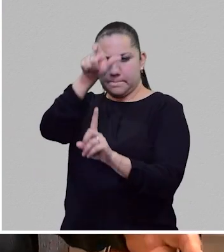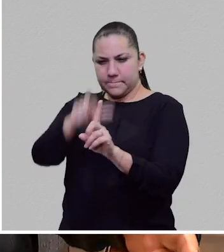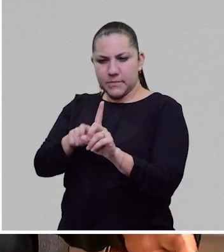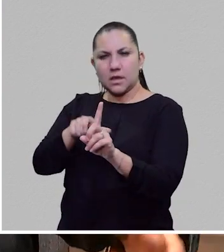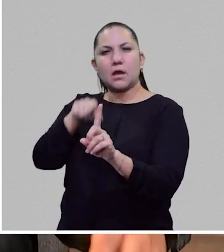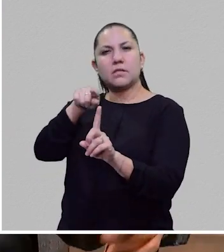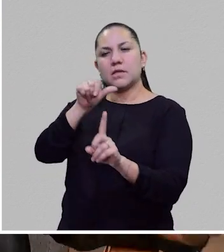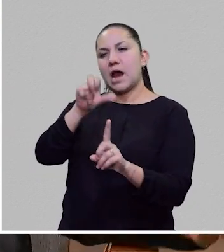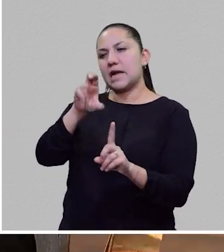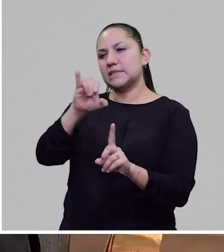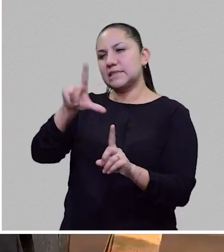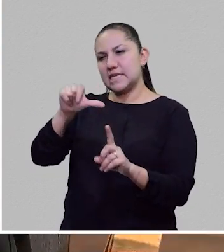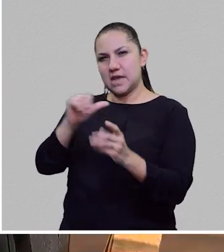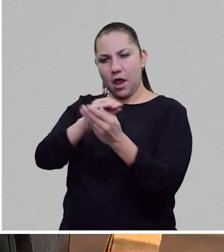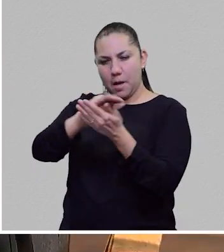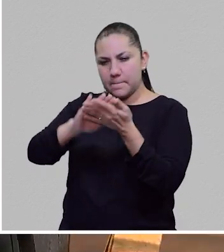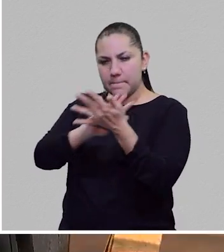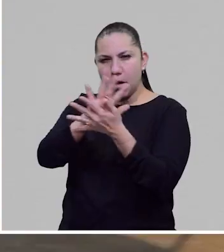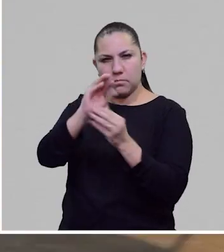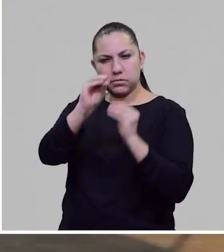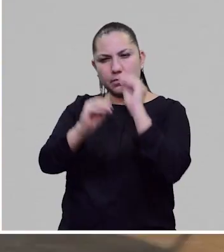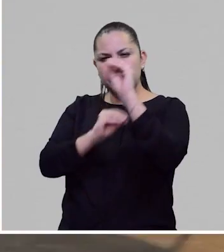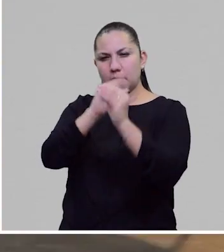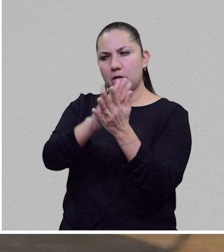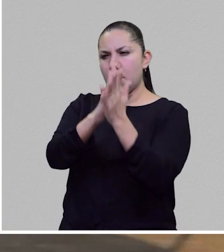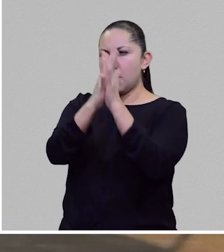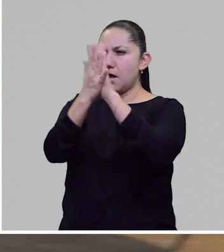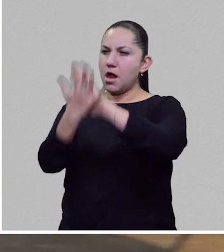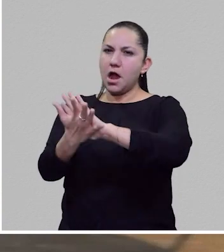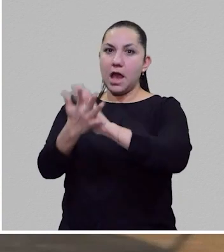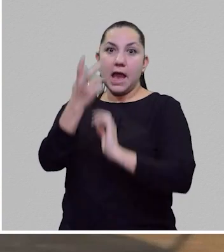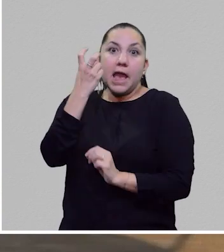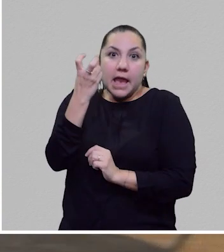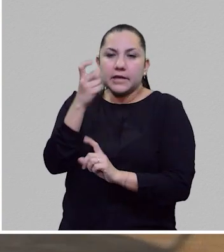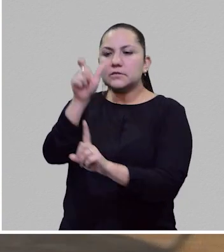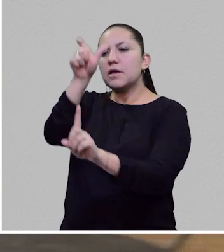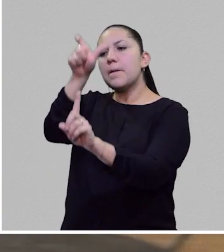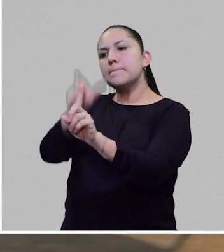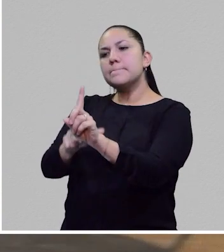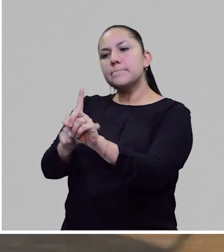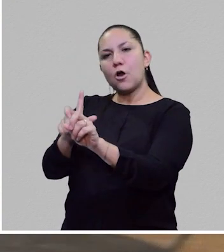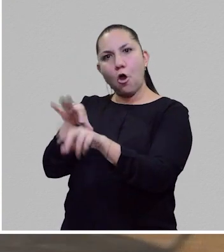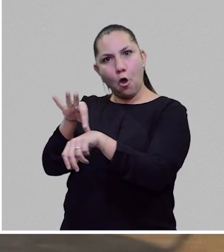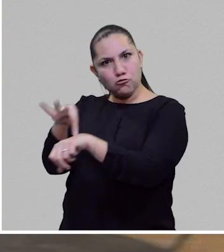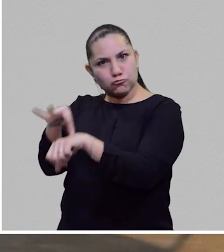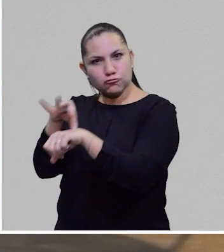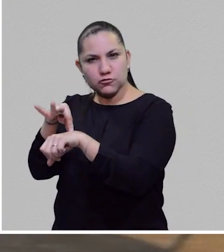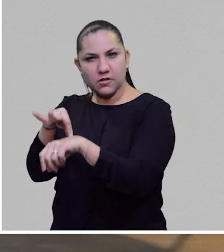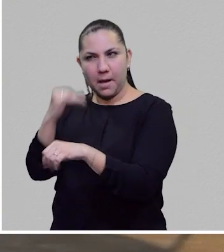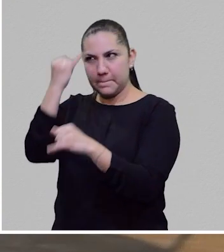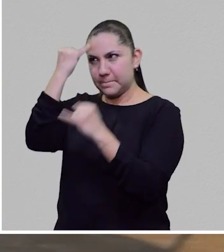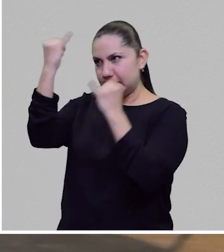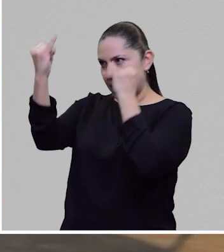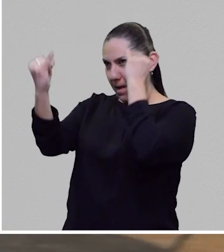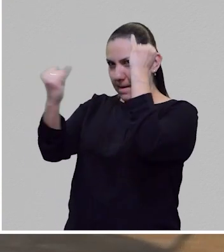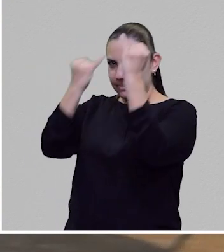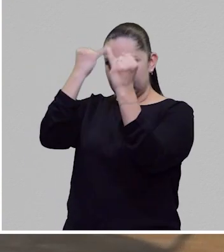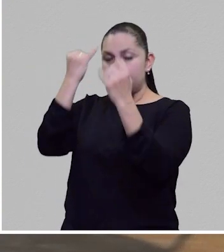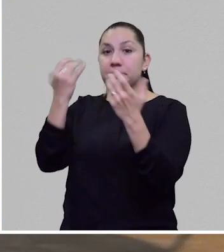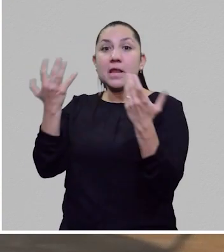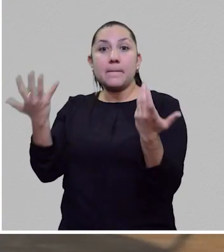del hombre de arcilla. Pero más allá, la creación de la vida artificial en una especie como de